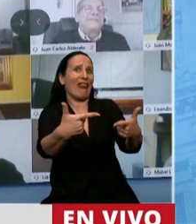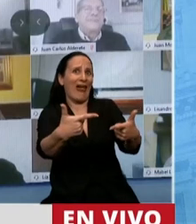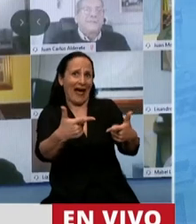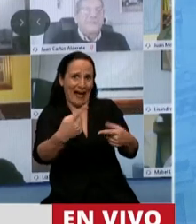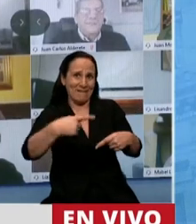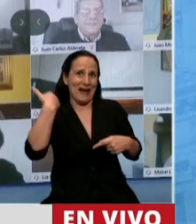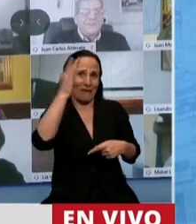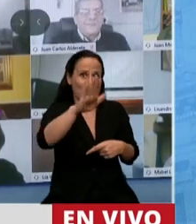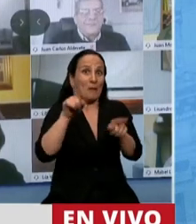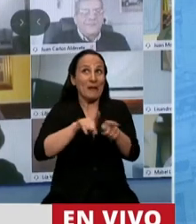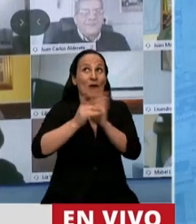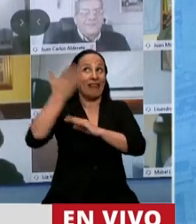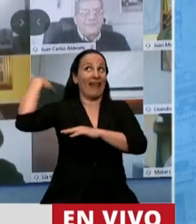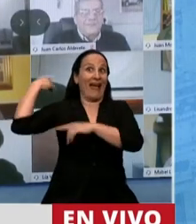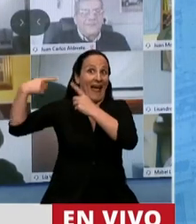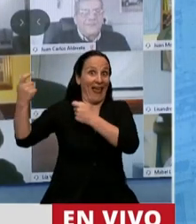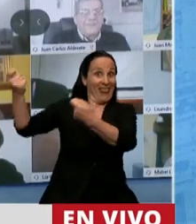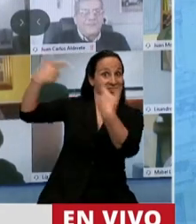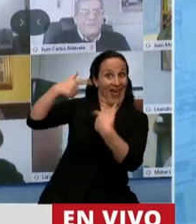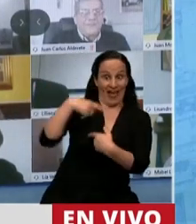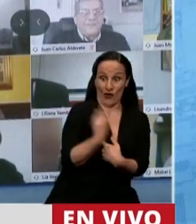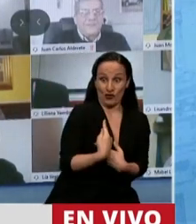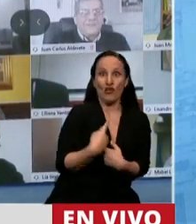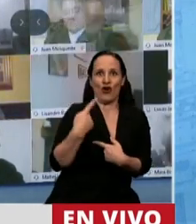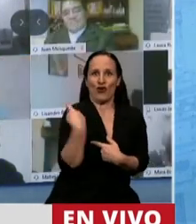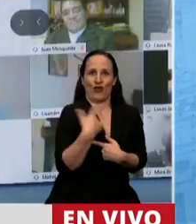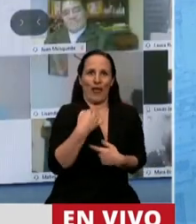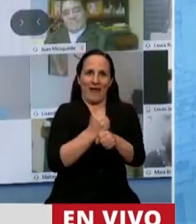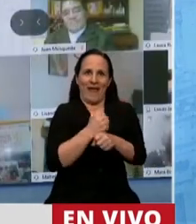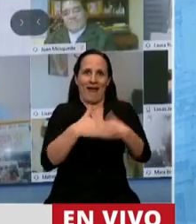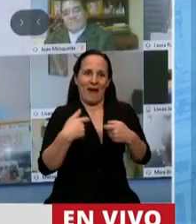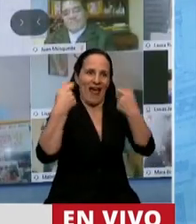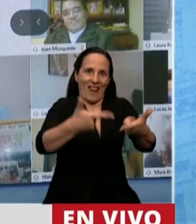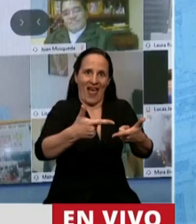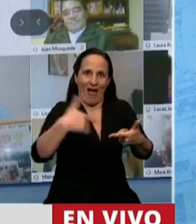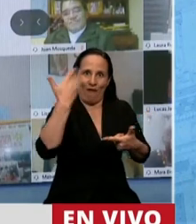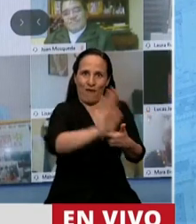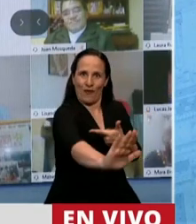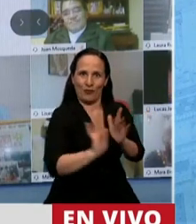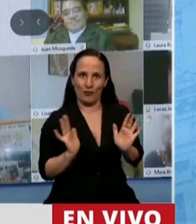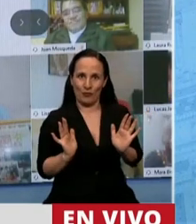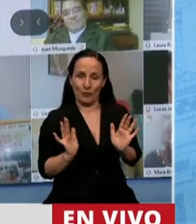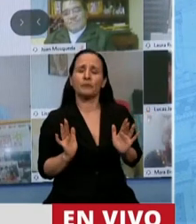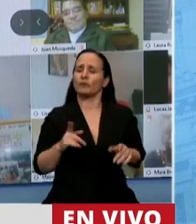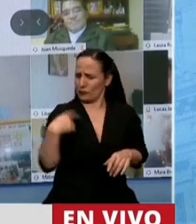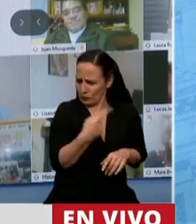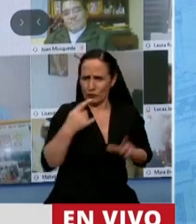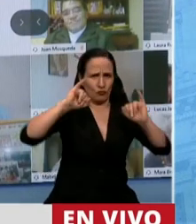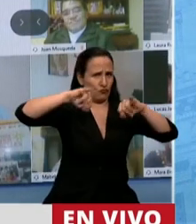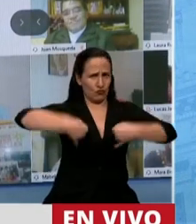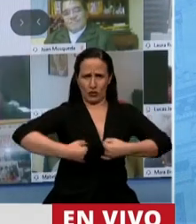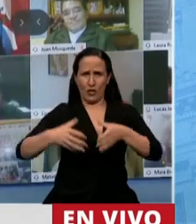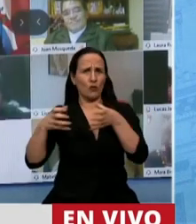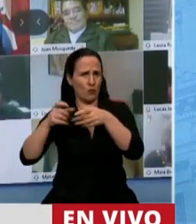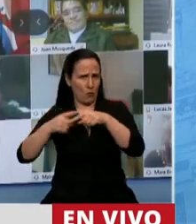hicieron con nosotros. Para eso van a encontrar, una vez más, disposición y apertura de la